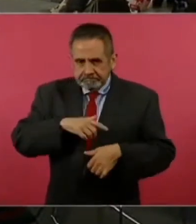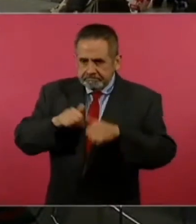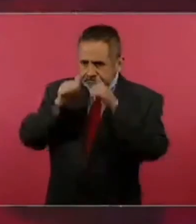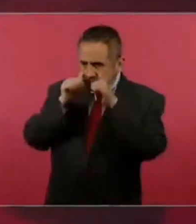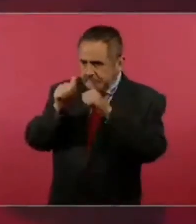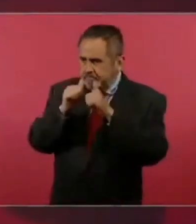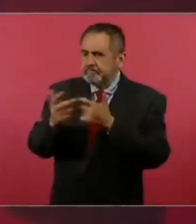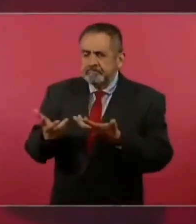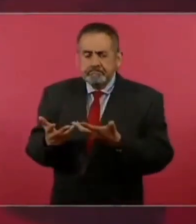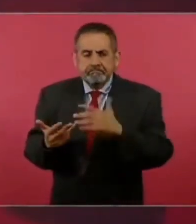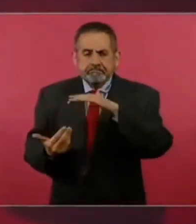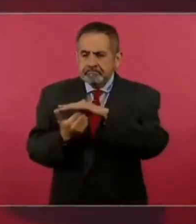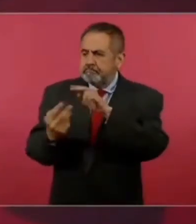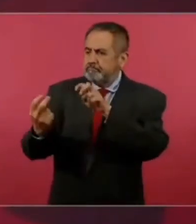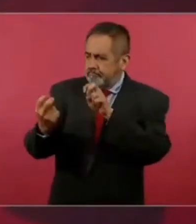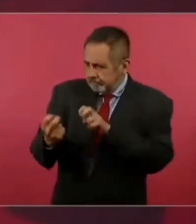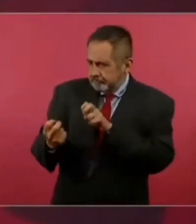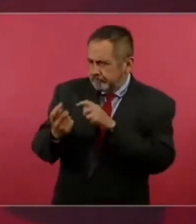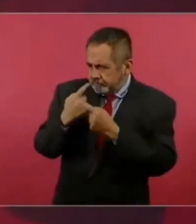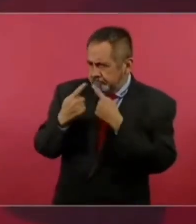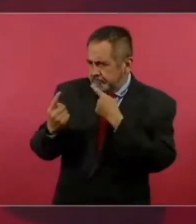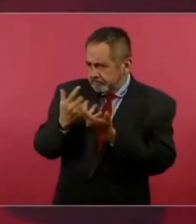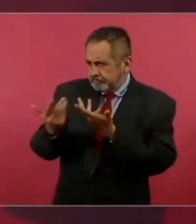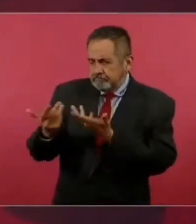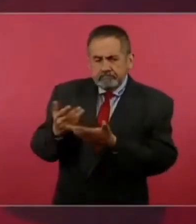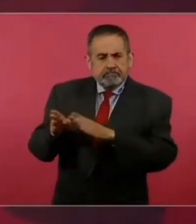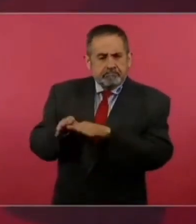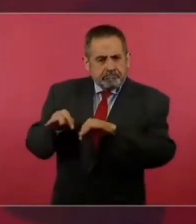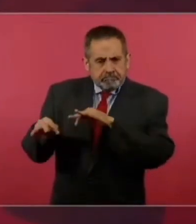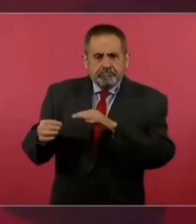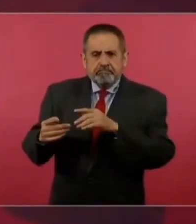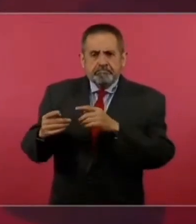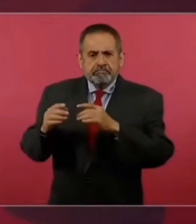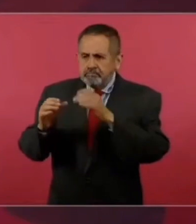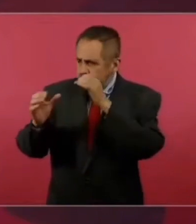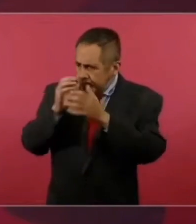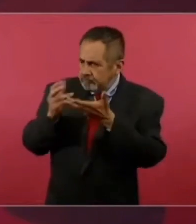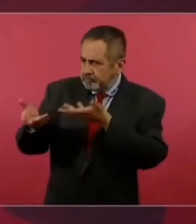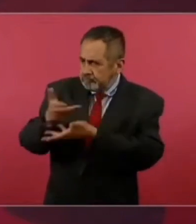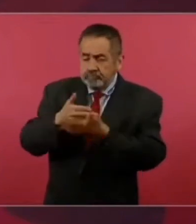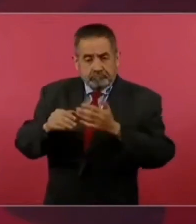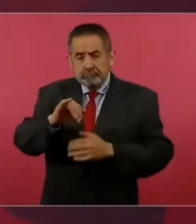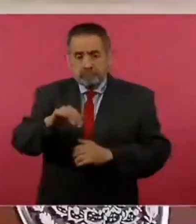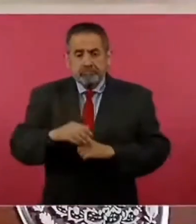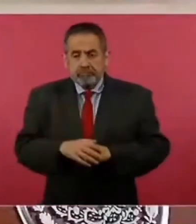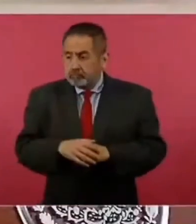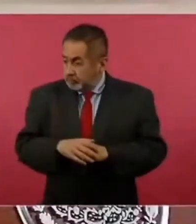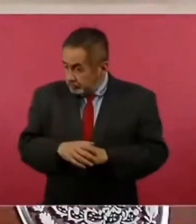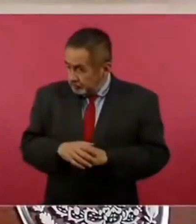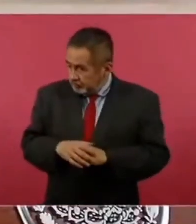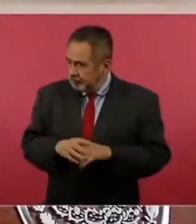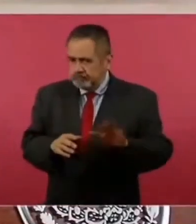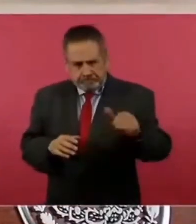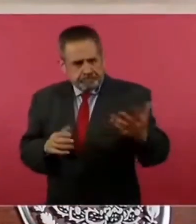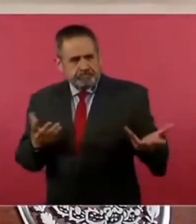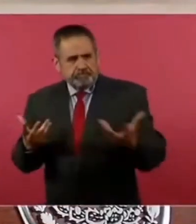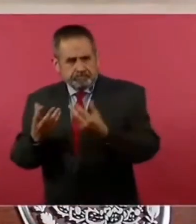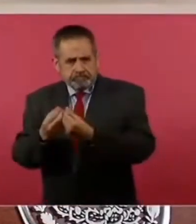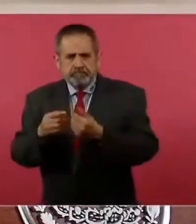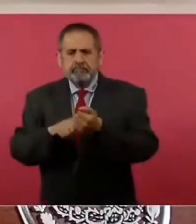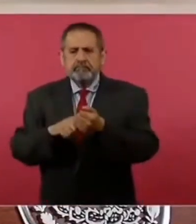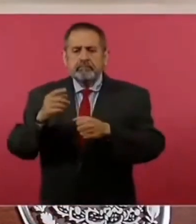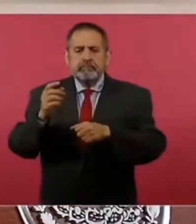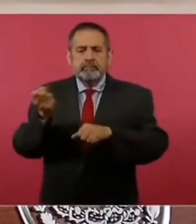Hay mesas de trabajo, de diálogo, en gobernación, en las distintas